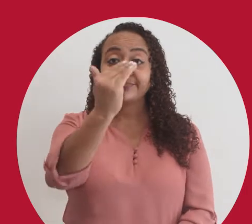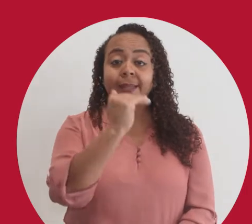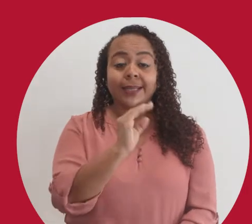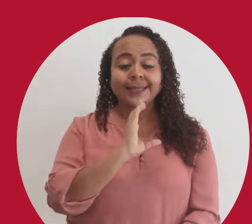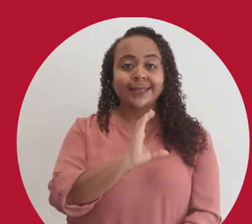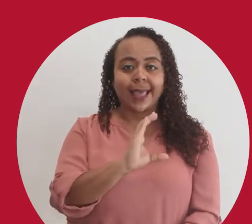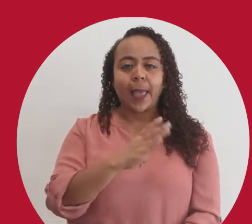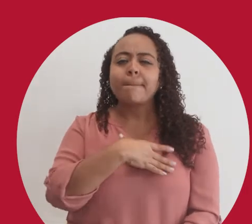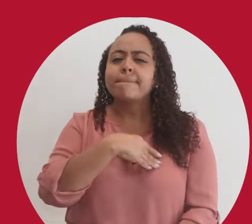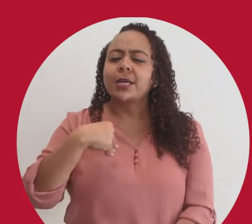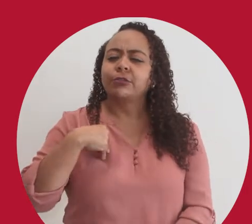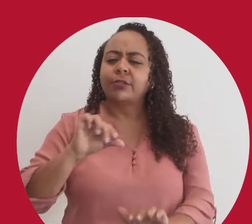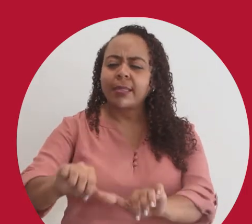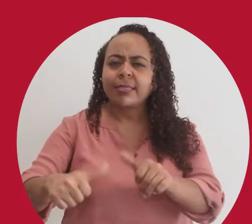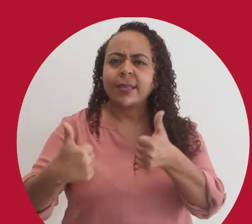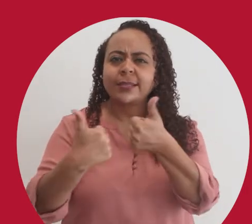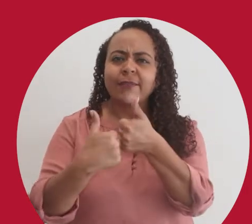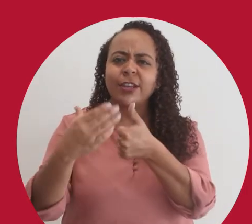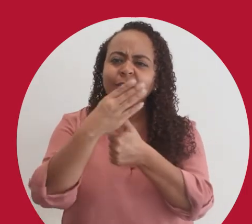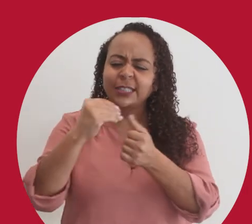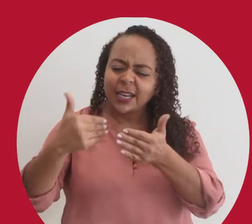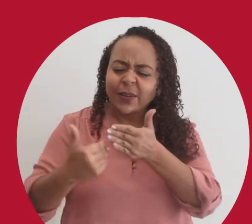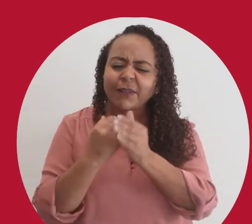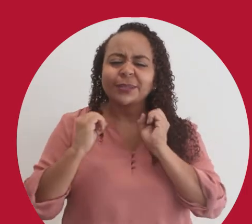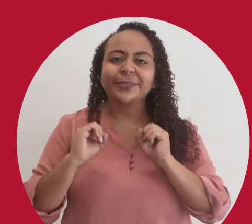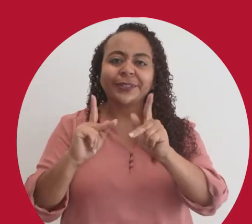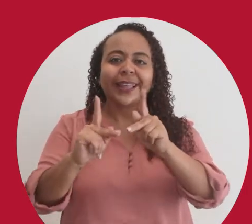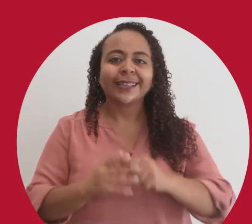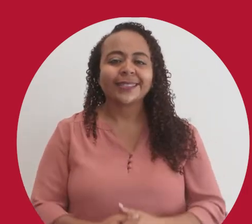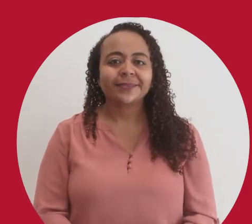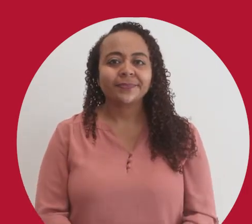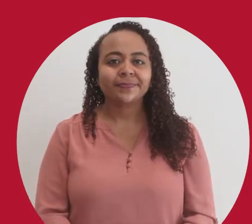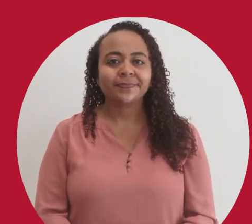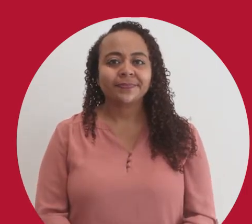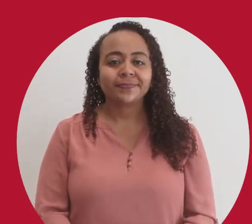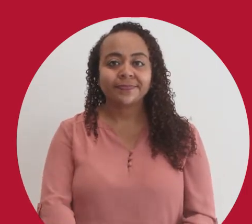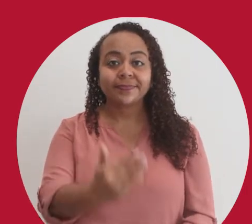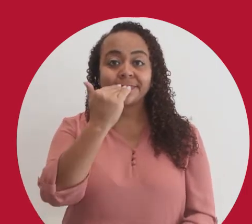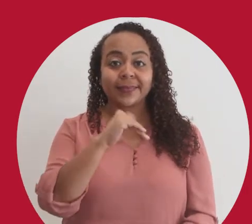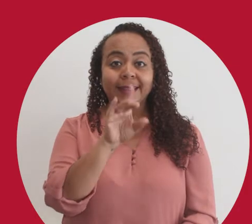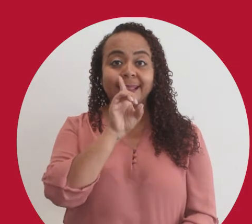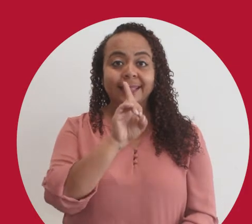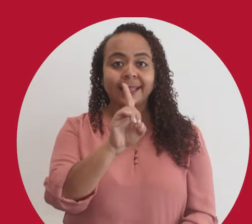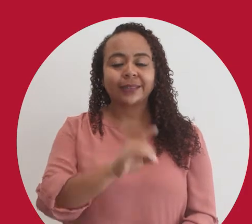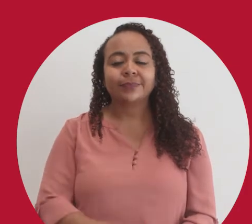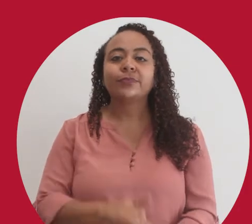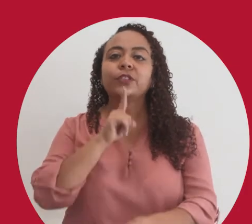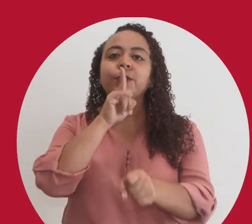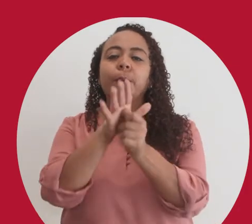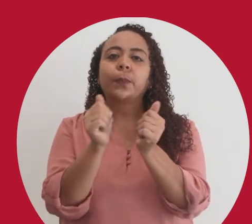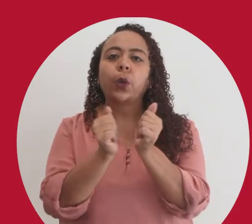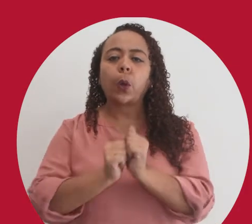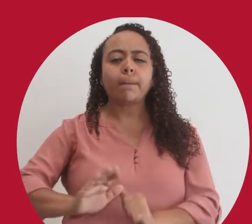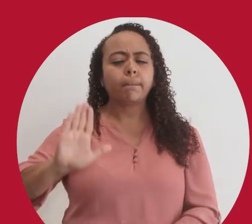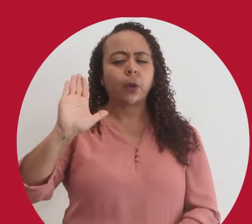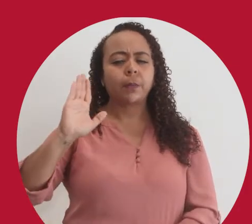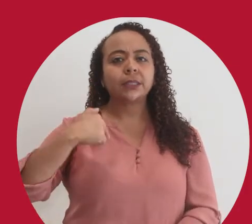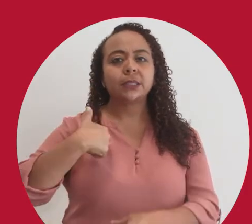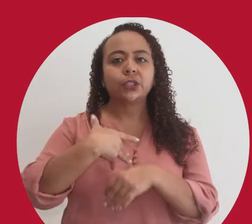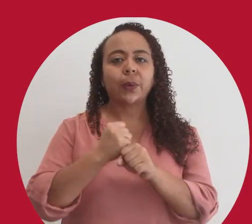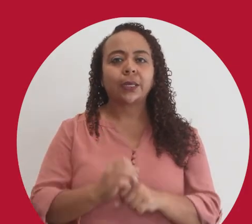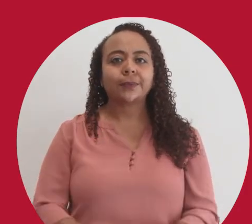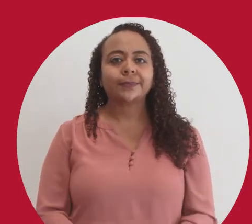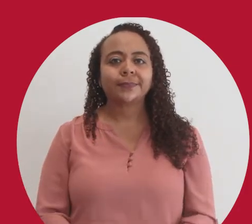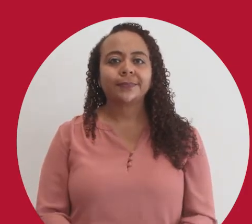C. Me gustan los desafíos y nuevas oportunidades. D. Cumplo con las